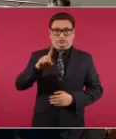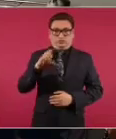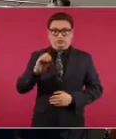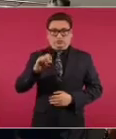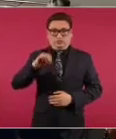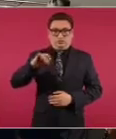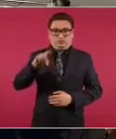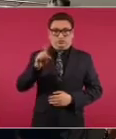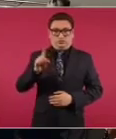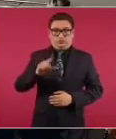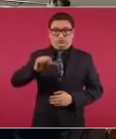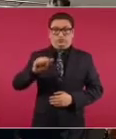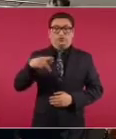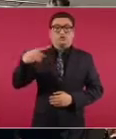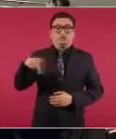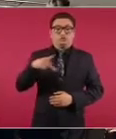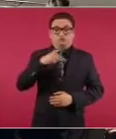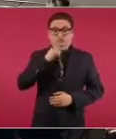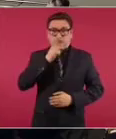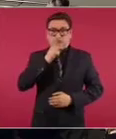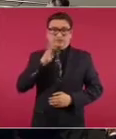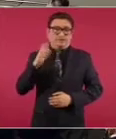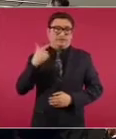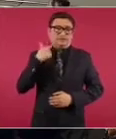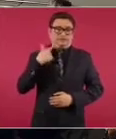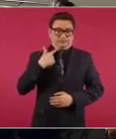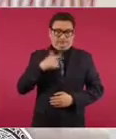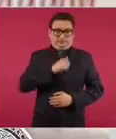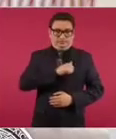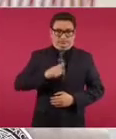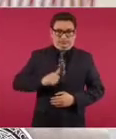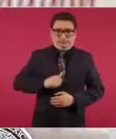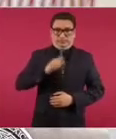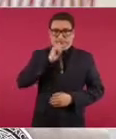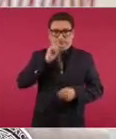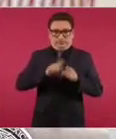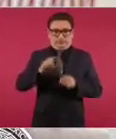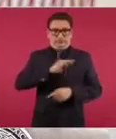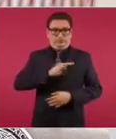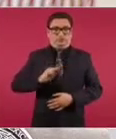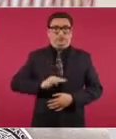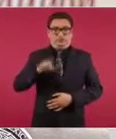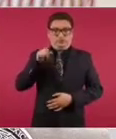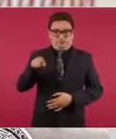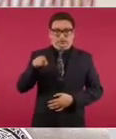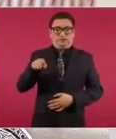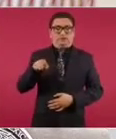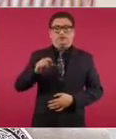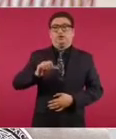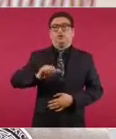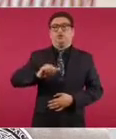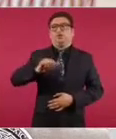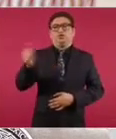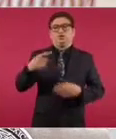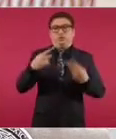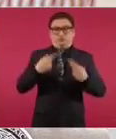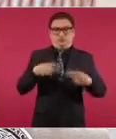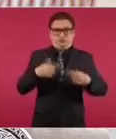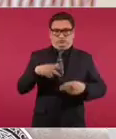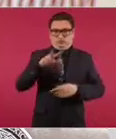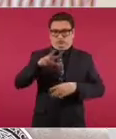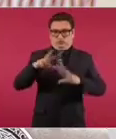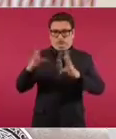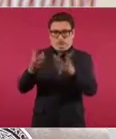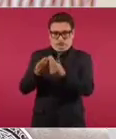y su señor padre, exalcalde también de ese municipio, junto con otras 18 personas.